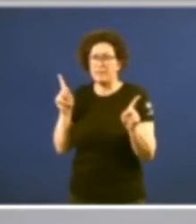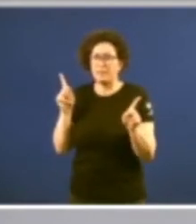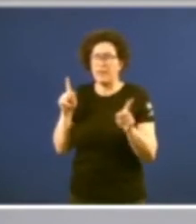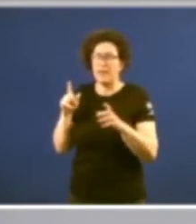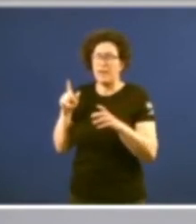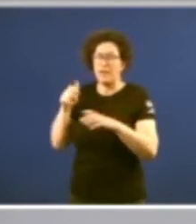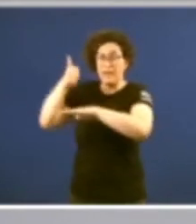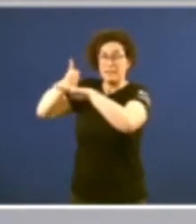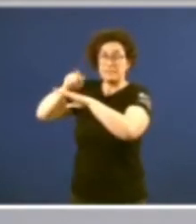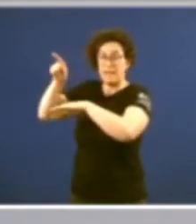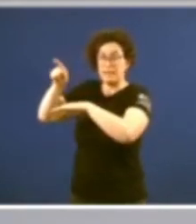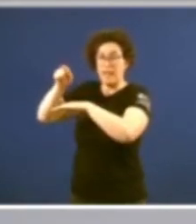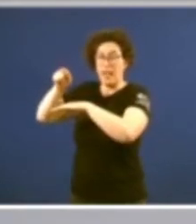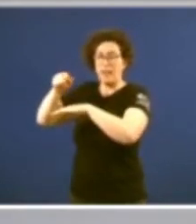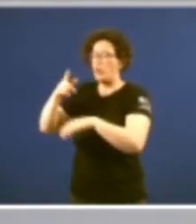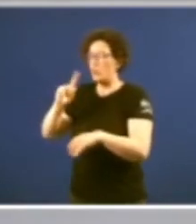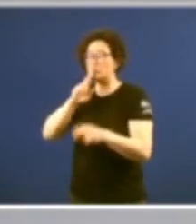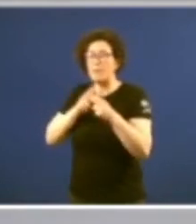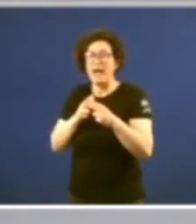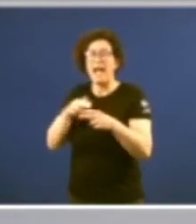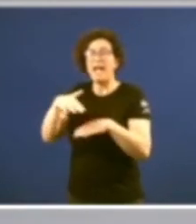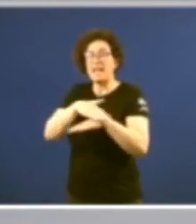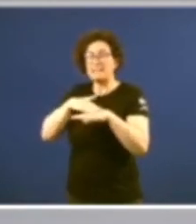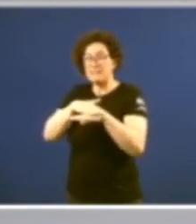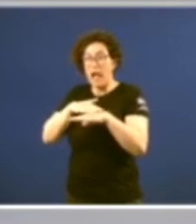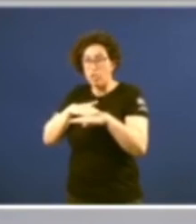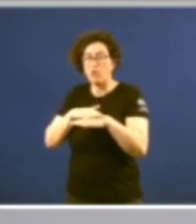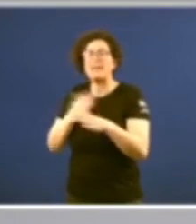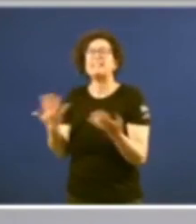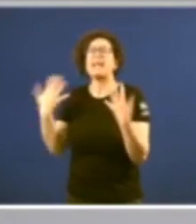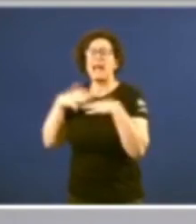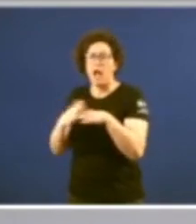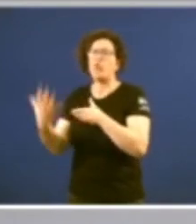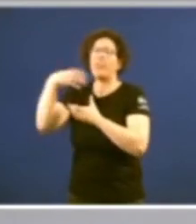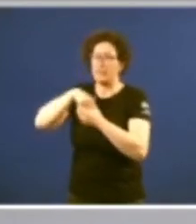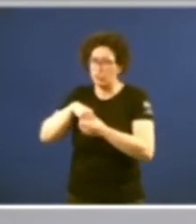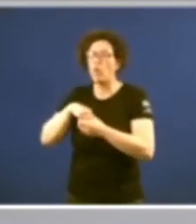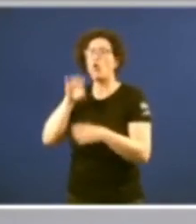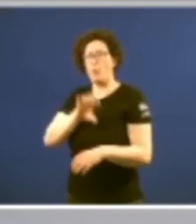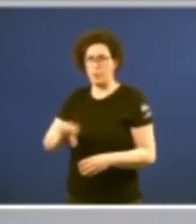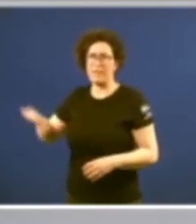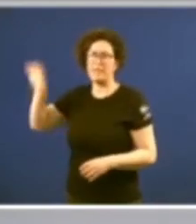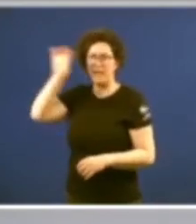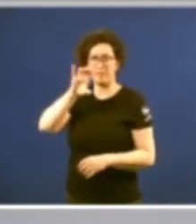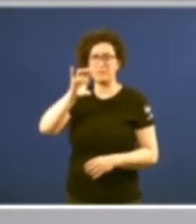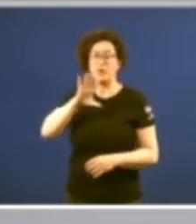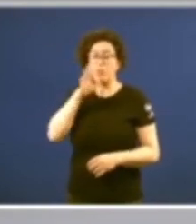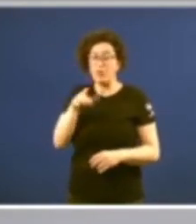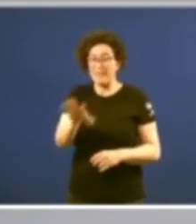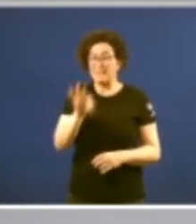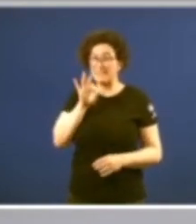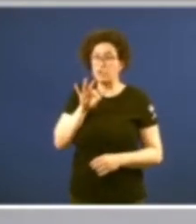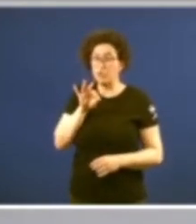senón un Estado integrado por comunidades autónomas por decisión significativa dos constituintes